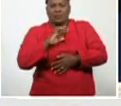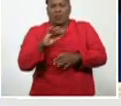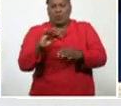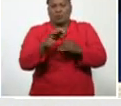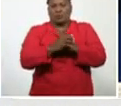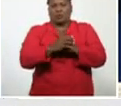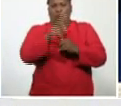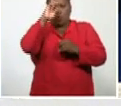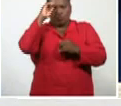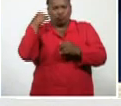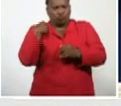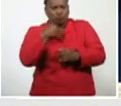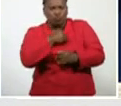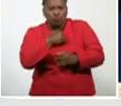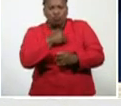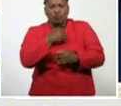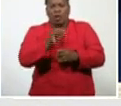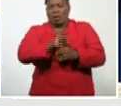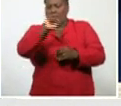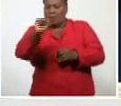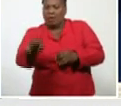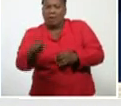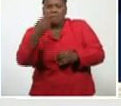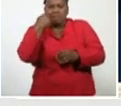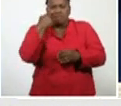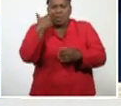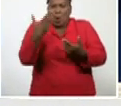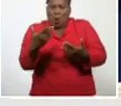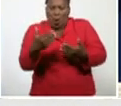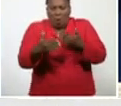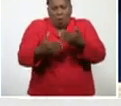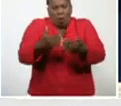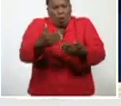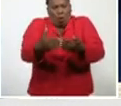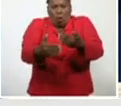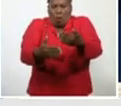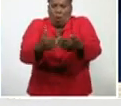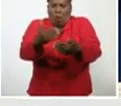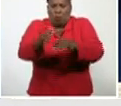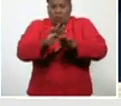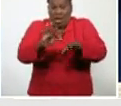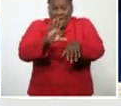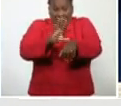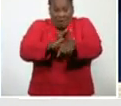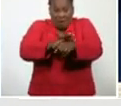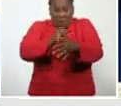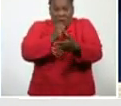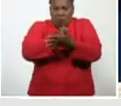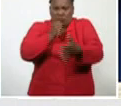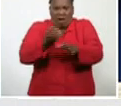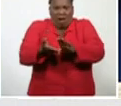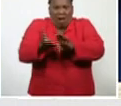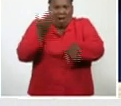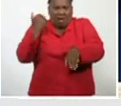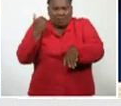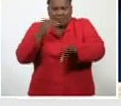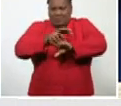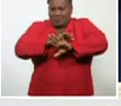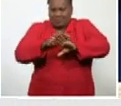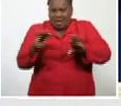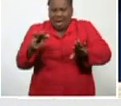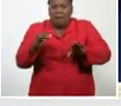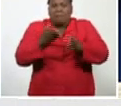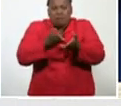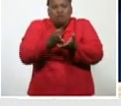consulta, para ver, qué manifestaciones, o qué secuela, por decirlo de alguna manera, puede haber quedado,